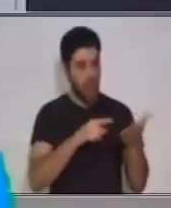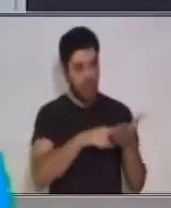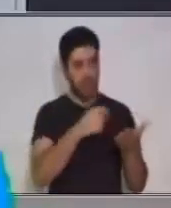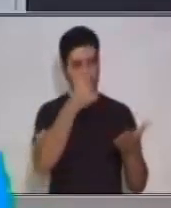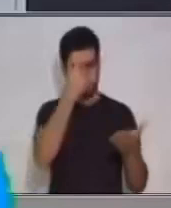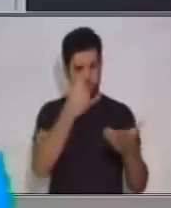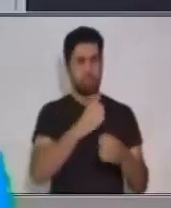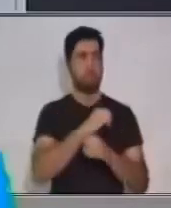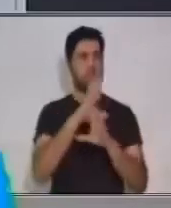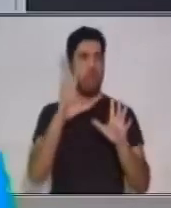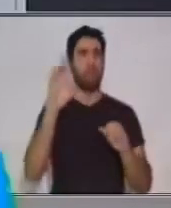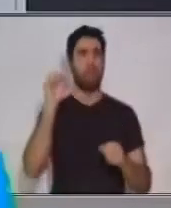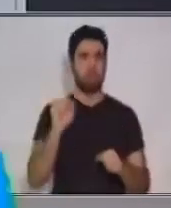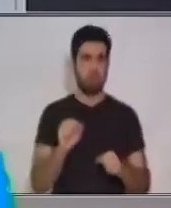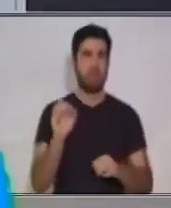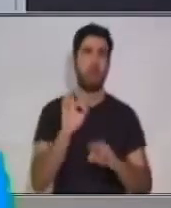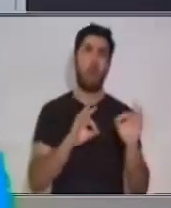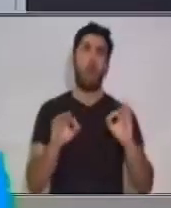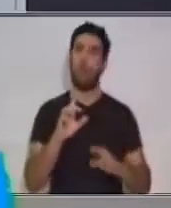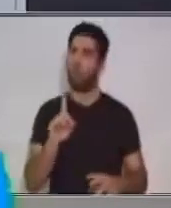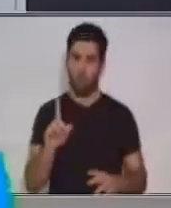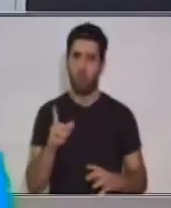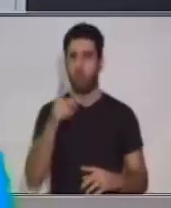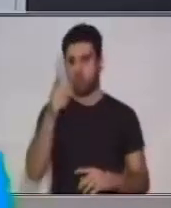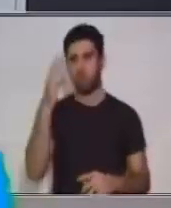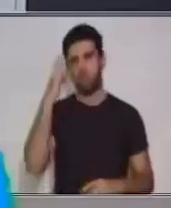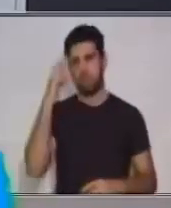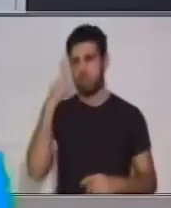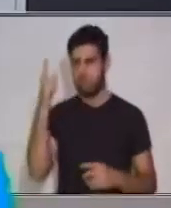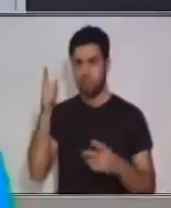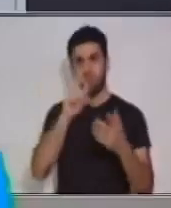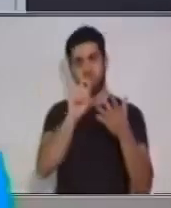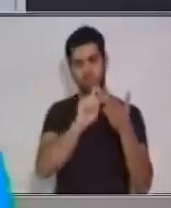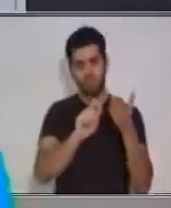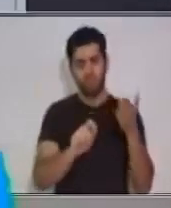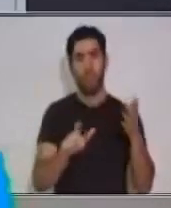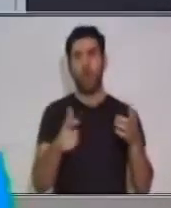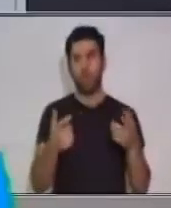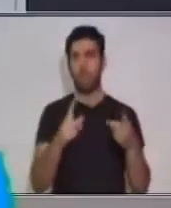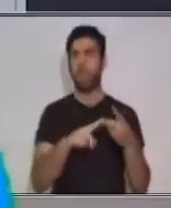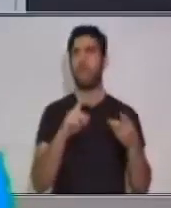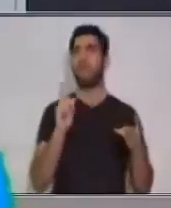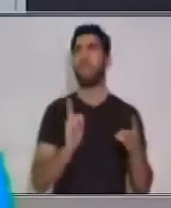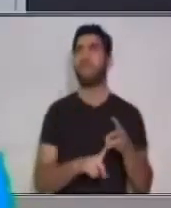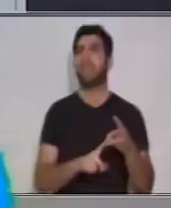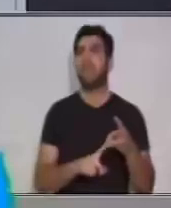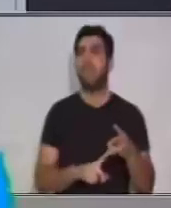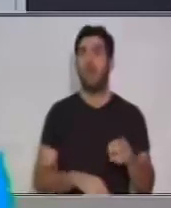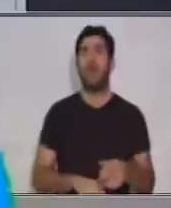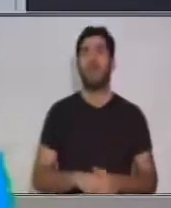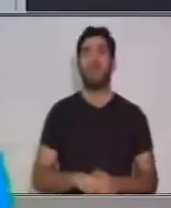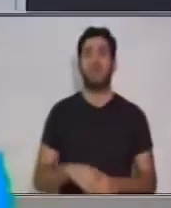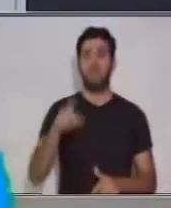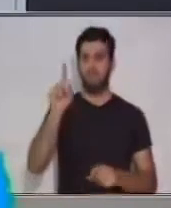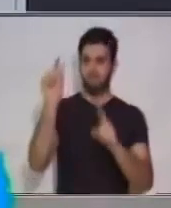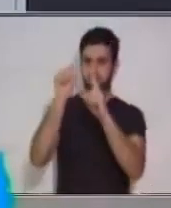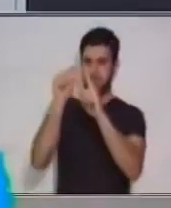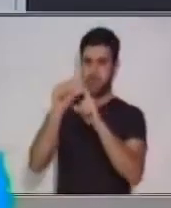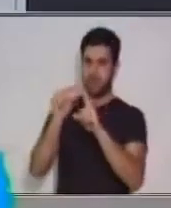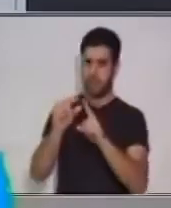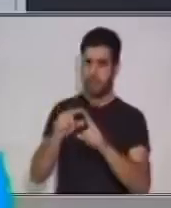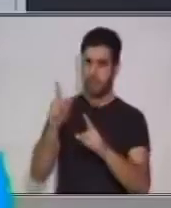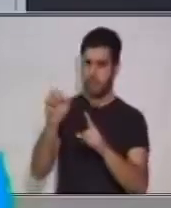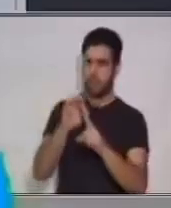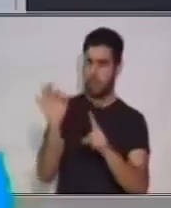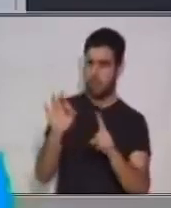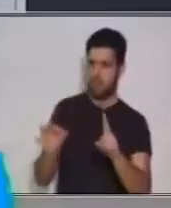y digitales? Recuérdate, siempre, algunas veces o necesitas mejorar. ¿Dominas el significado de las palabras y su